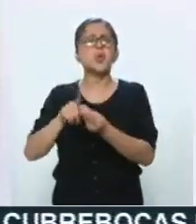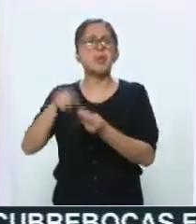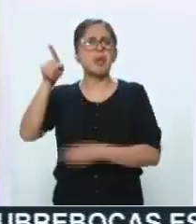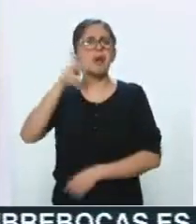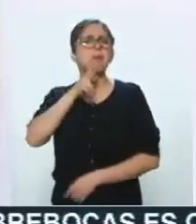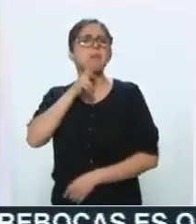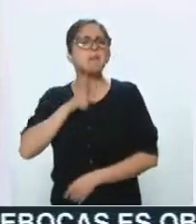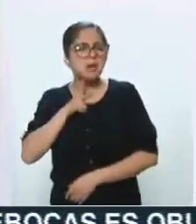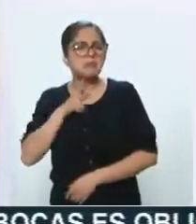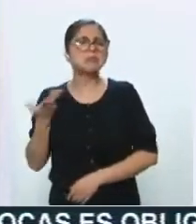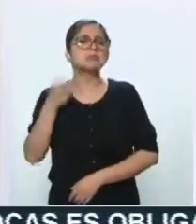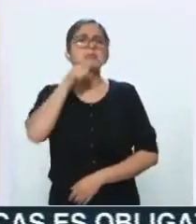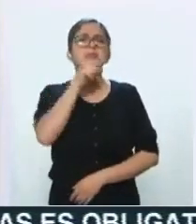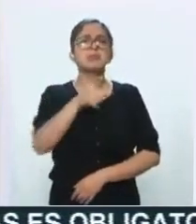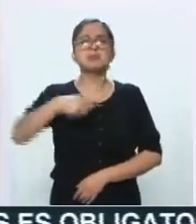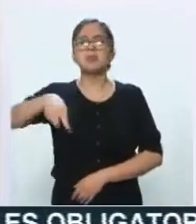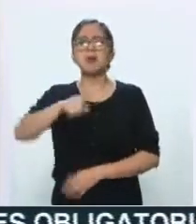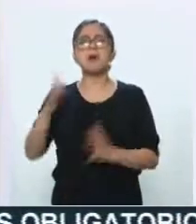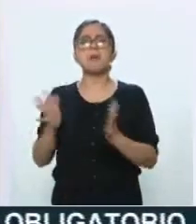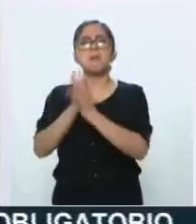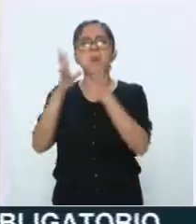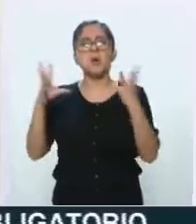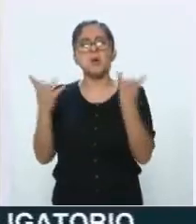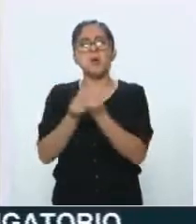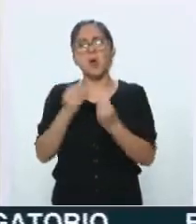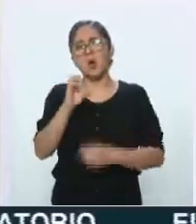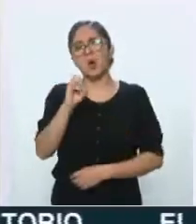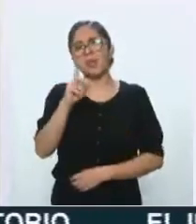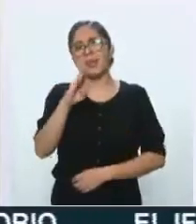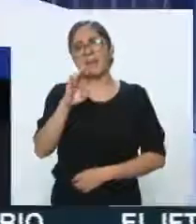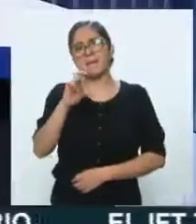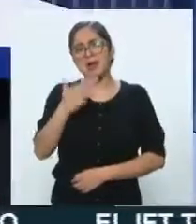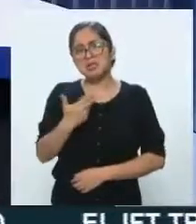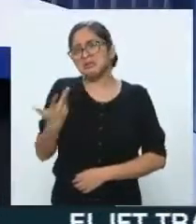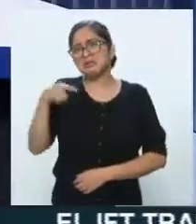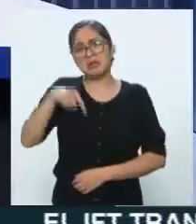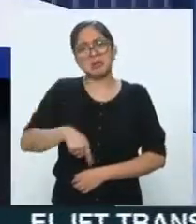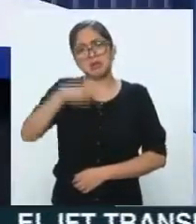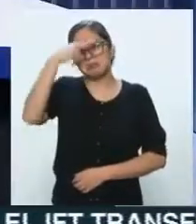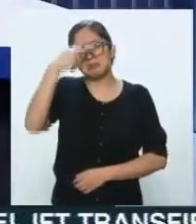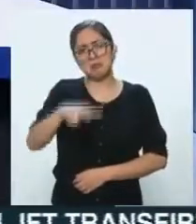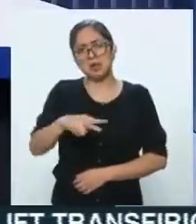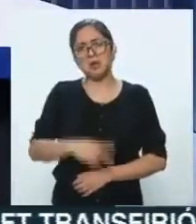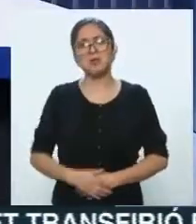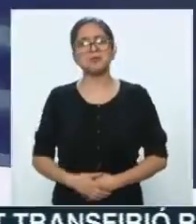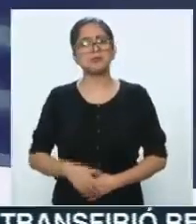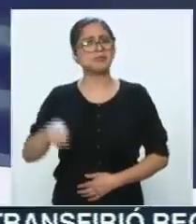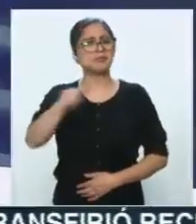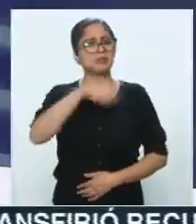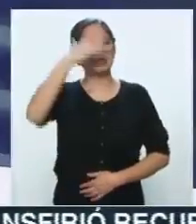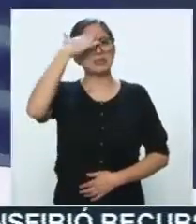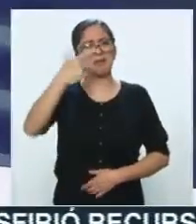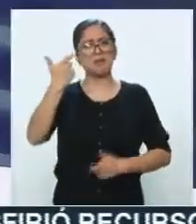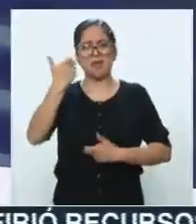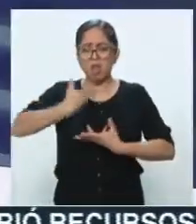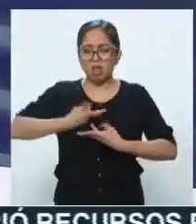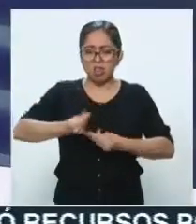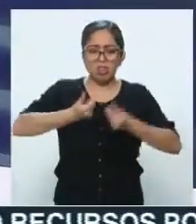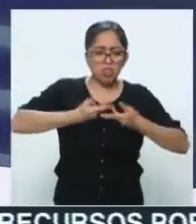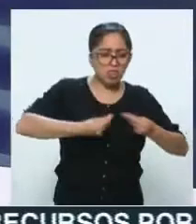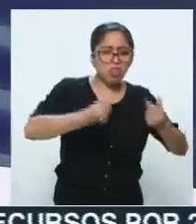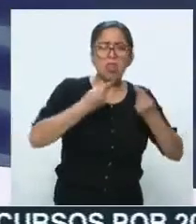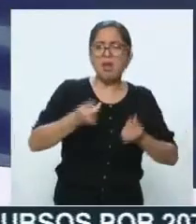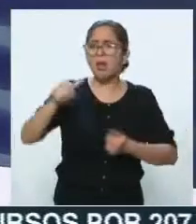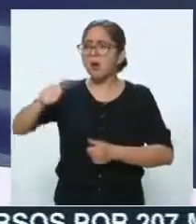también tiene que ver con la participación de Ordebrecht en este país. ¿Y qué tanto dinero le ha costado a la nación, a nosotros, los mexicanos, todo lo que se